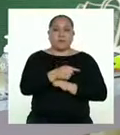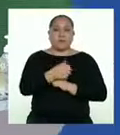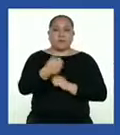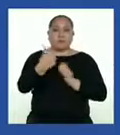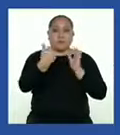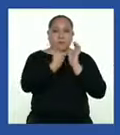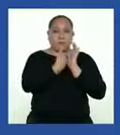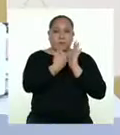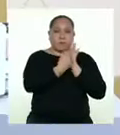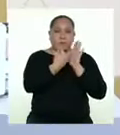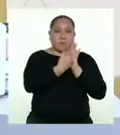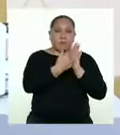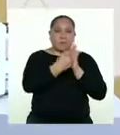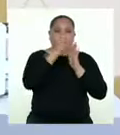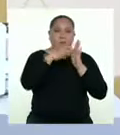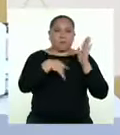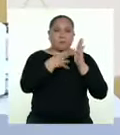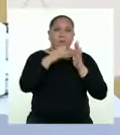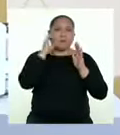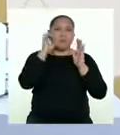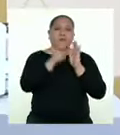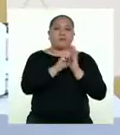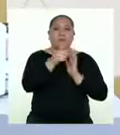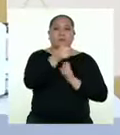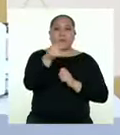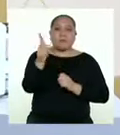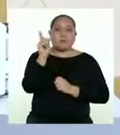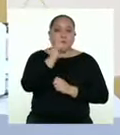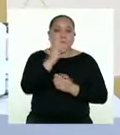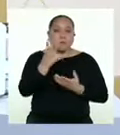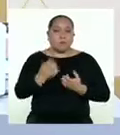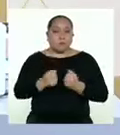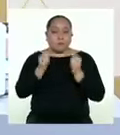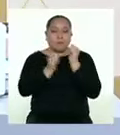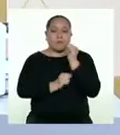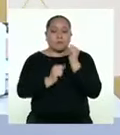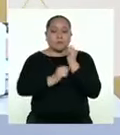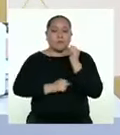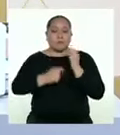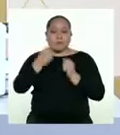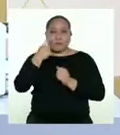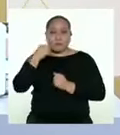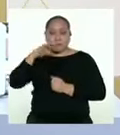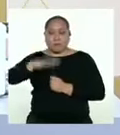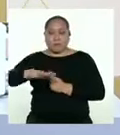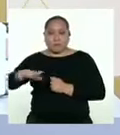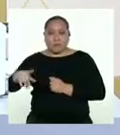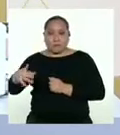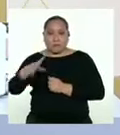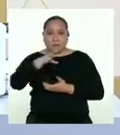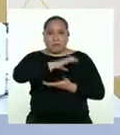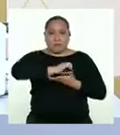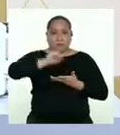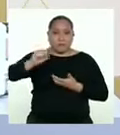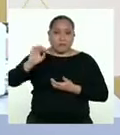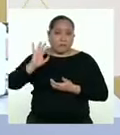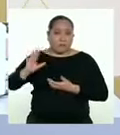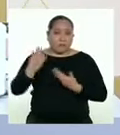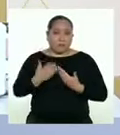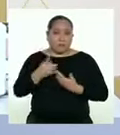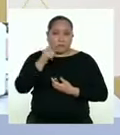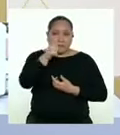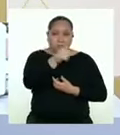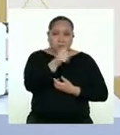propias rutinas. Por ejemplo, si ustedes no quieren que sus hermanos tomen sus cosas sin pedir permiso, ustedes tampoco